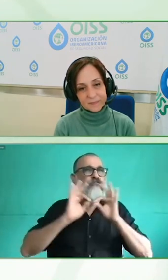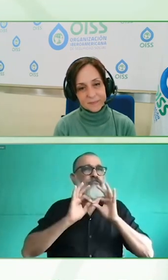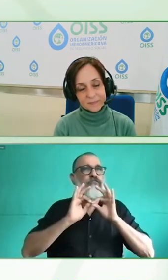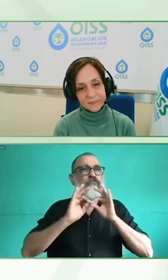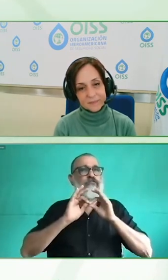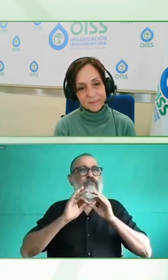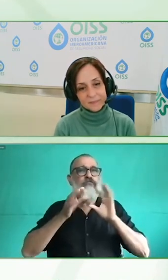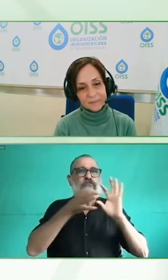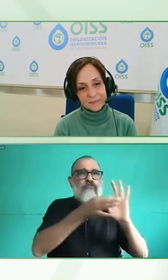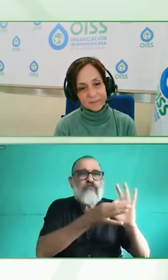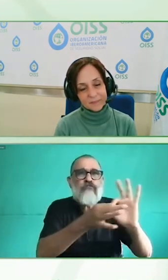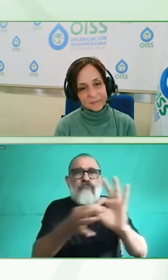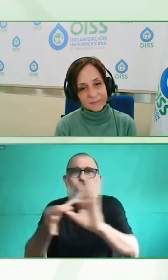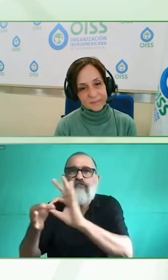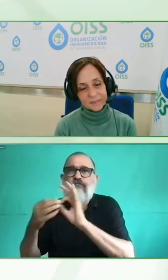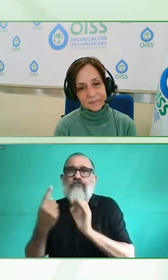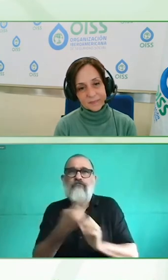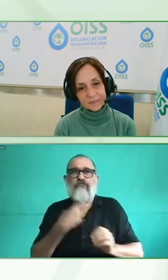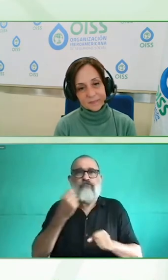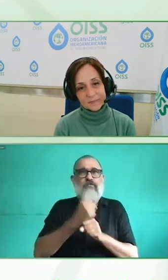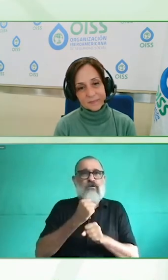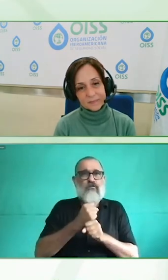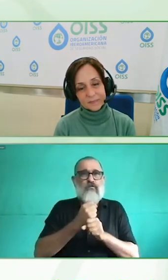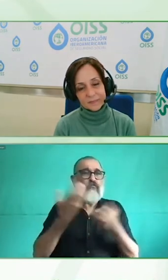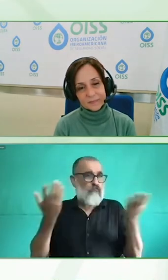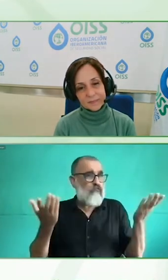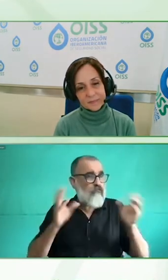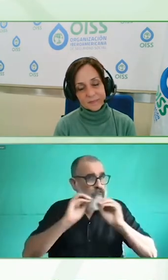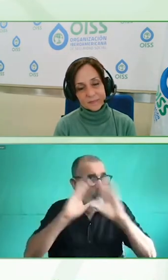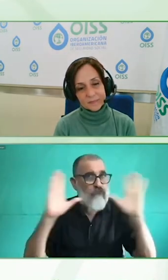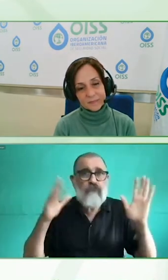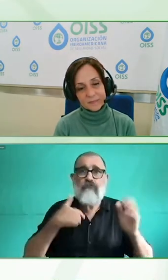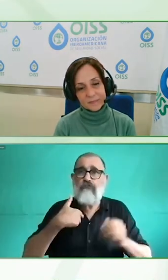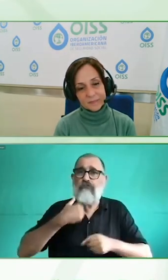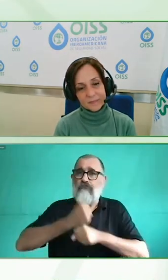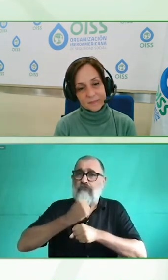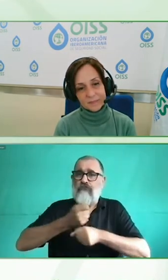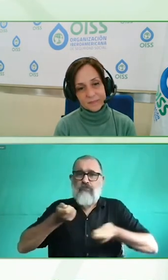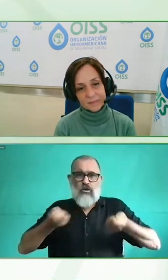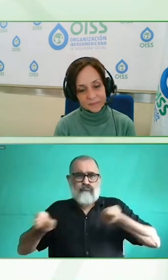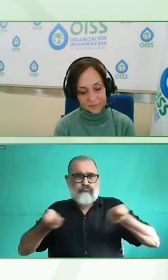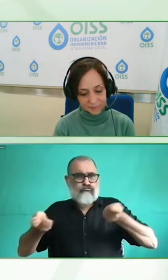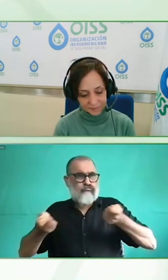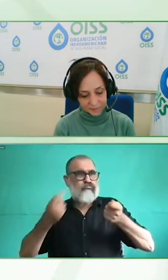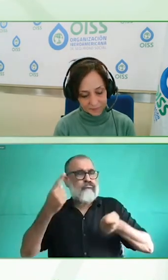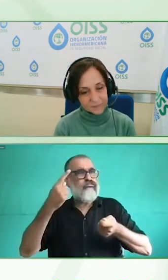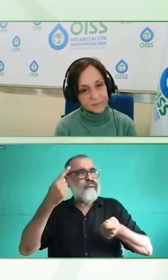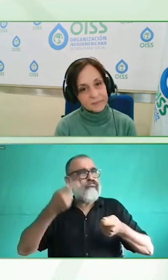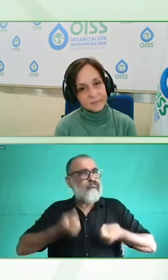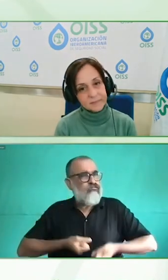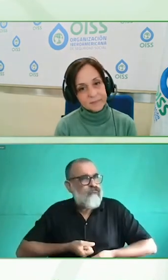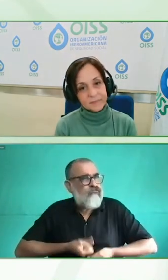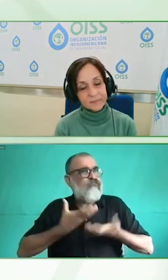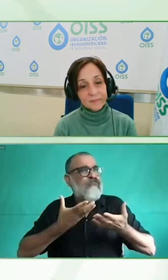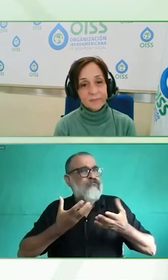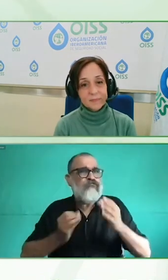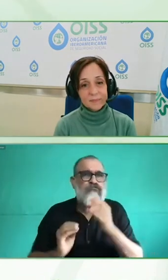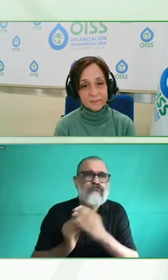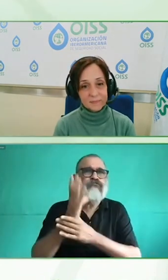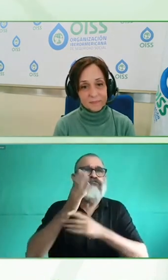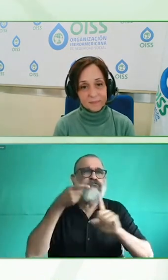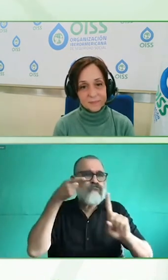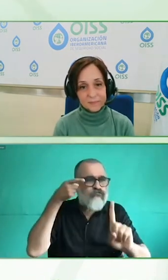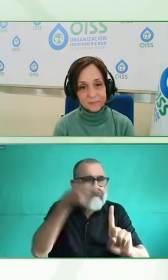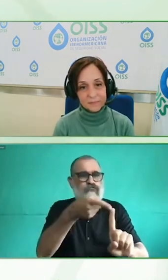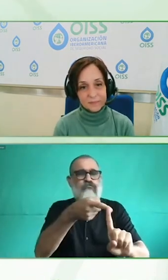discapacidad pero para nosotros es también importante crear alianzas con a nivel global pero